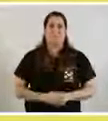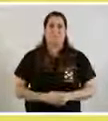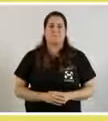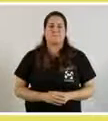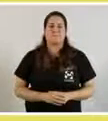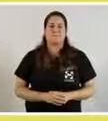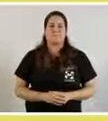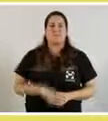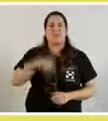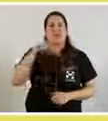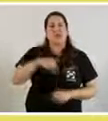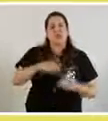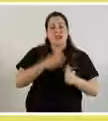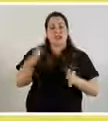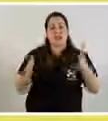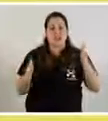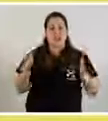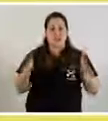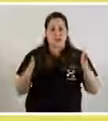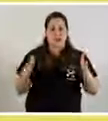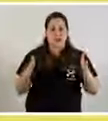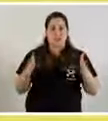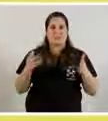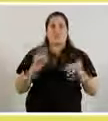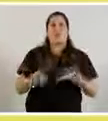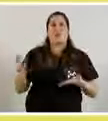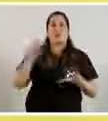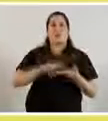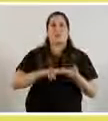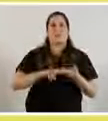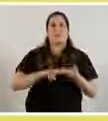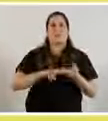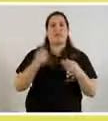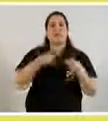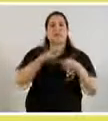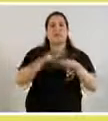porteño, Horacio Rodríguez Larreta, dando precisiones de esta nueva etapa del aislamiento en la ciudad de Buenos Aires.